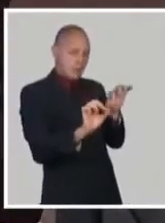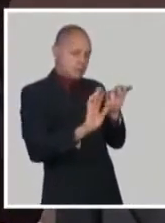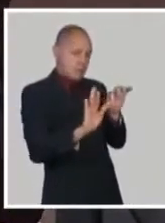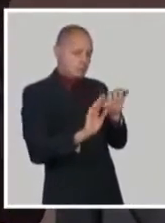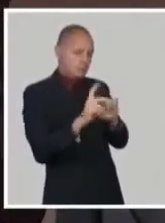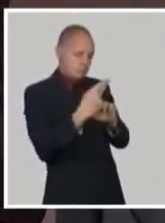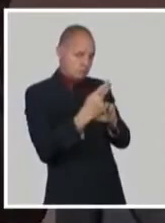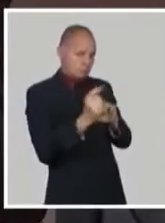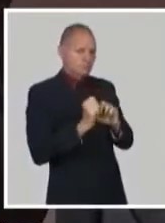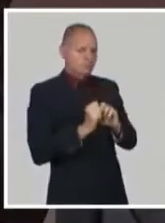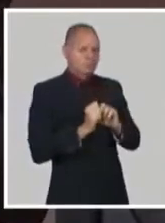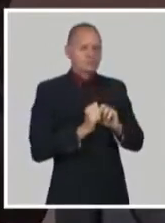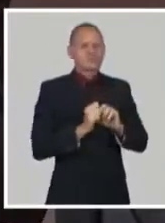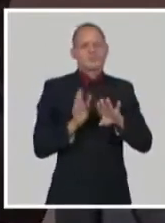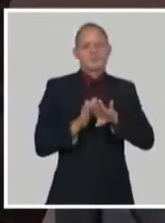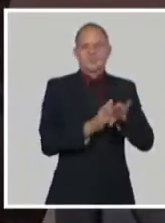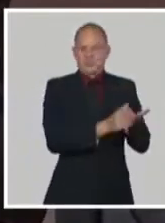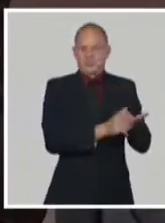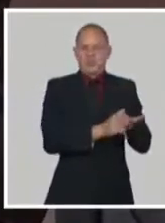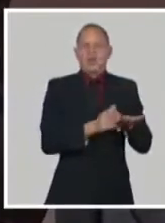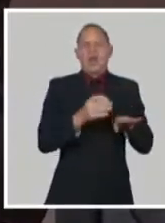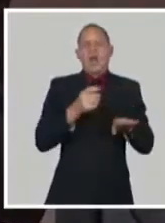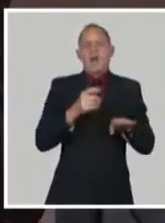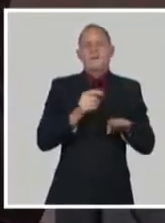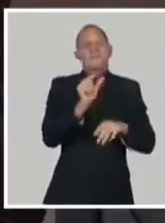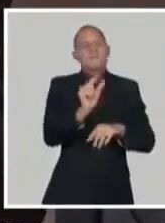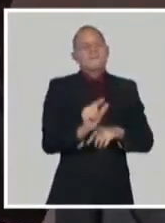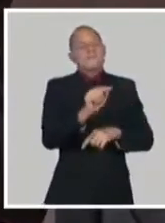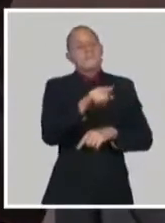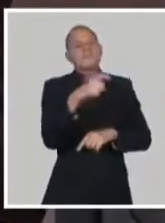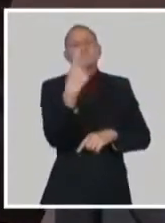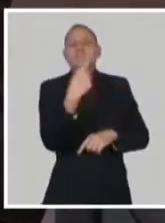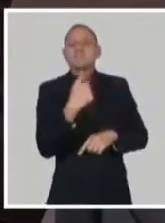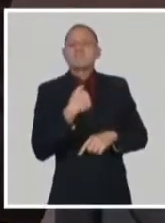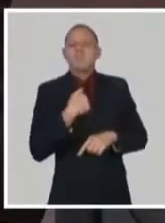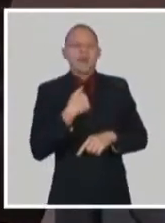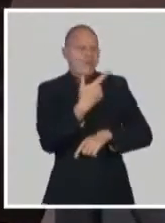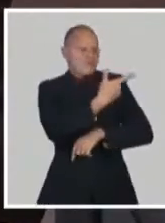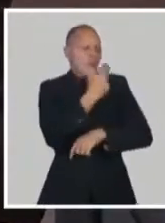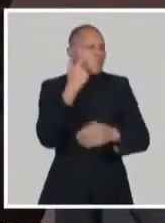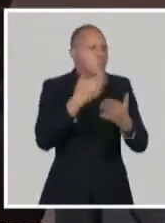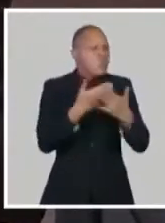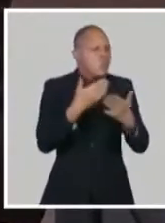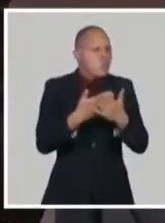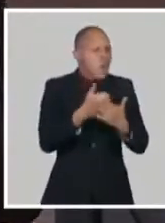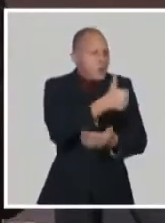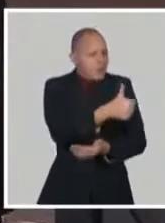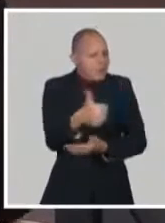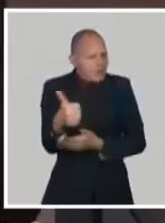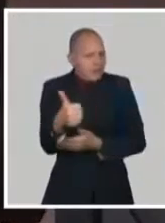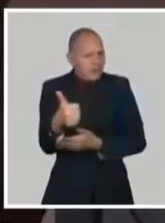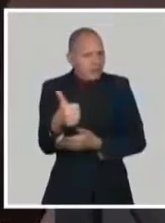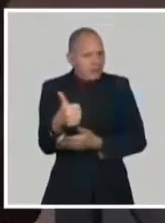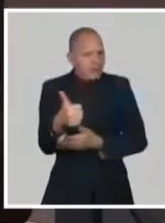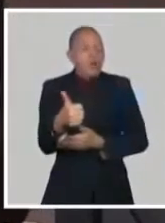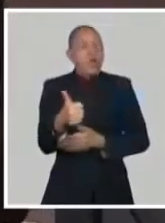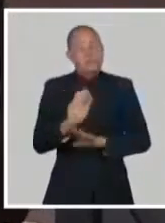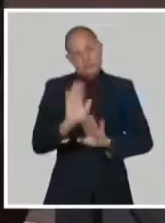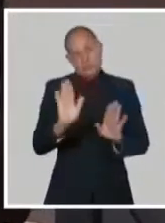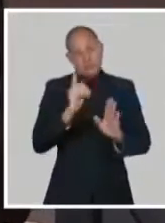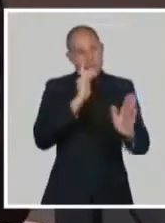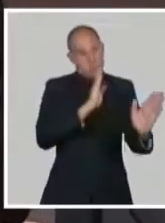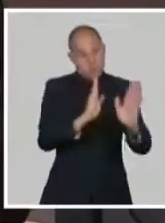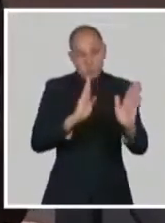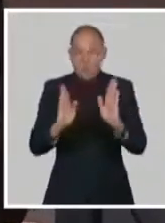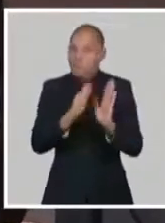bien, y hoy vamos a explicar aquí los resultados que se tienen hasta el momento, pero todavía, o nosotros no podemos decir todavía que la vacuna es efectiva, pero para eso